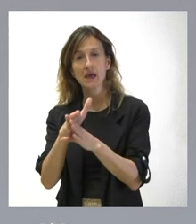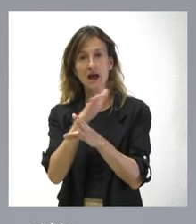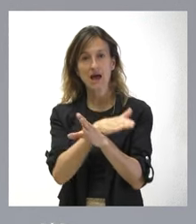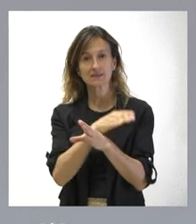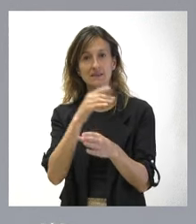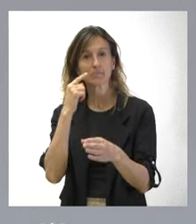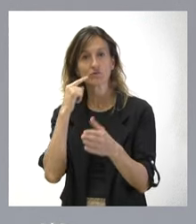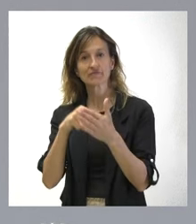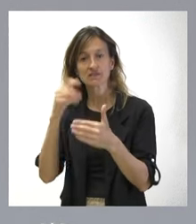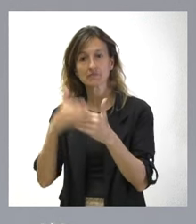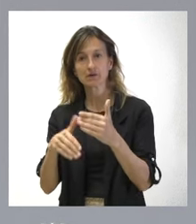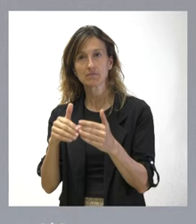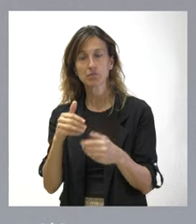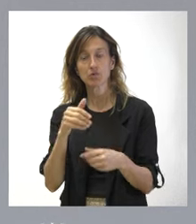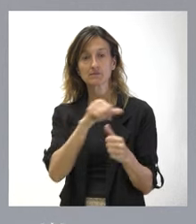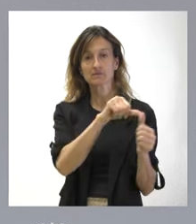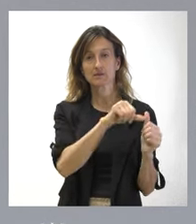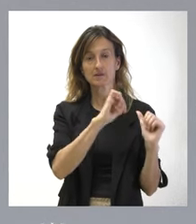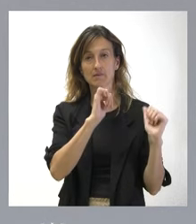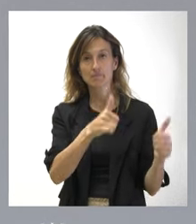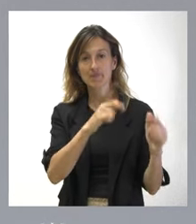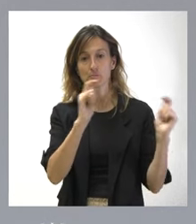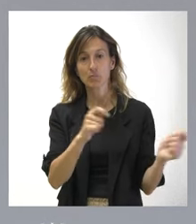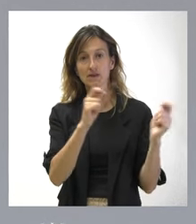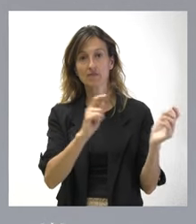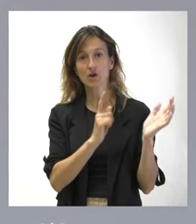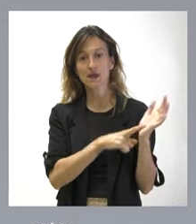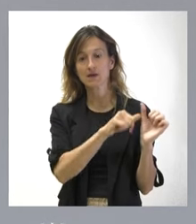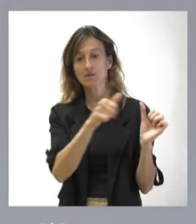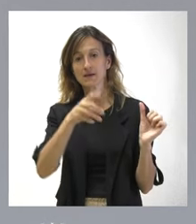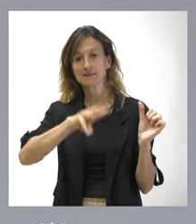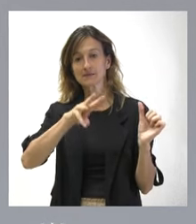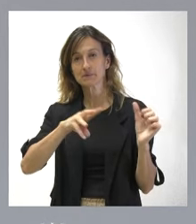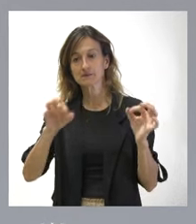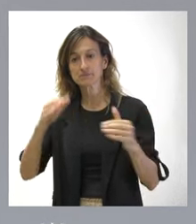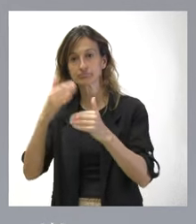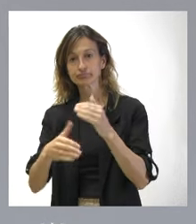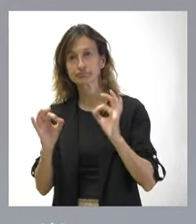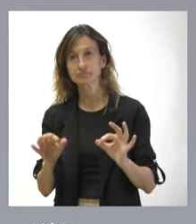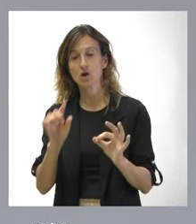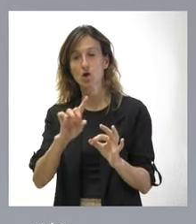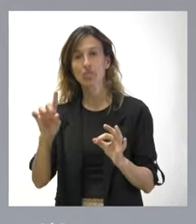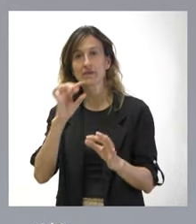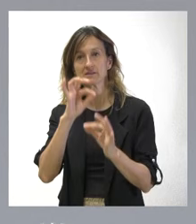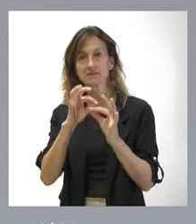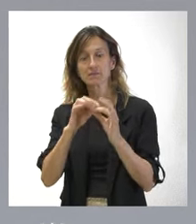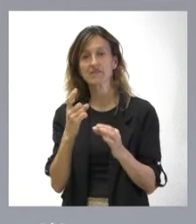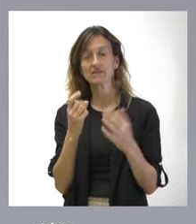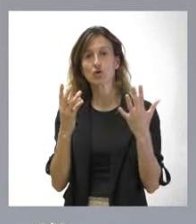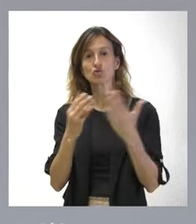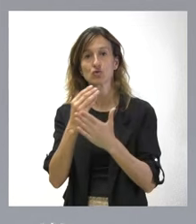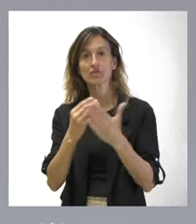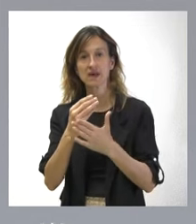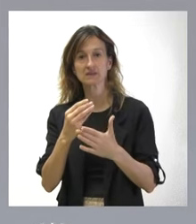tope de los tres meses posteriores a la publicación de la ley. Contando con que quedan ocho días hábiles, si lo cuentan ustedes,